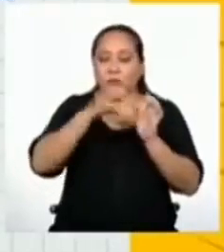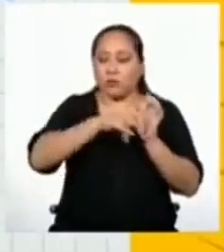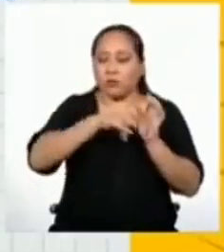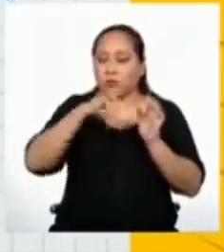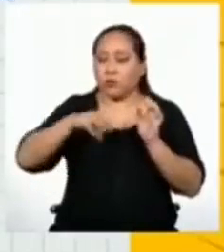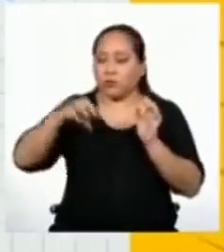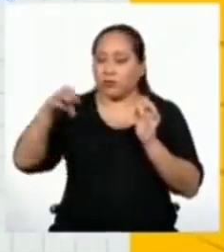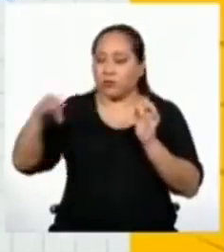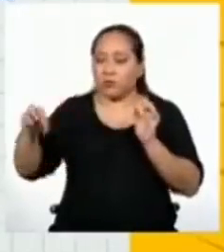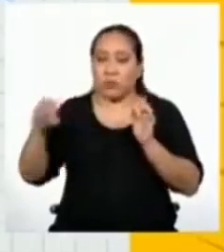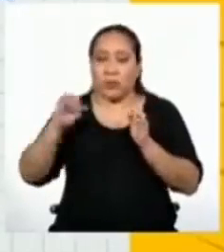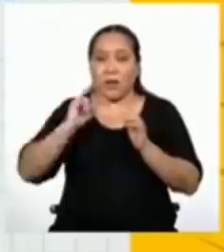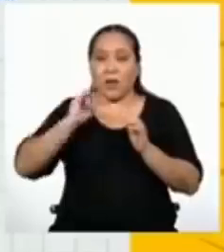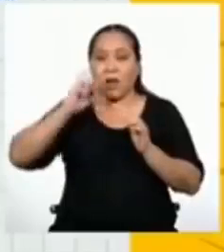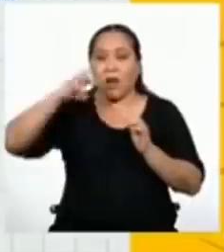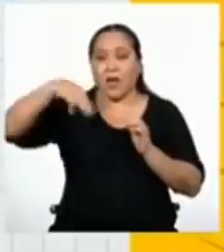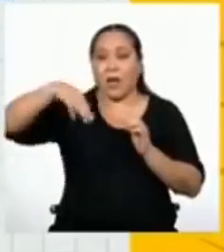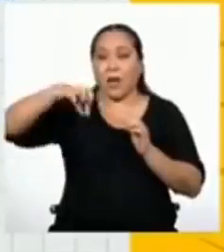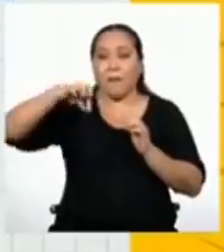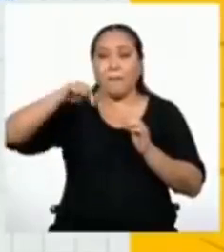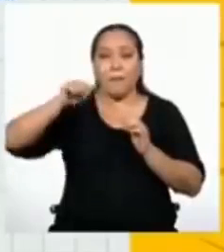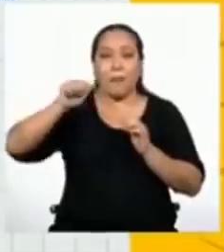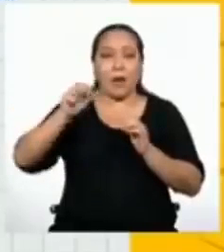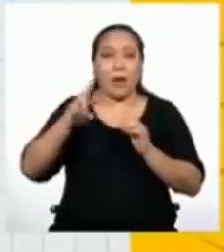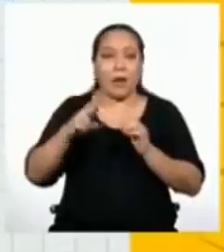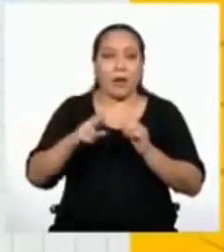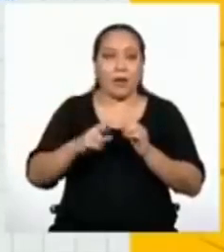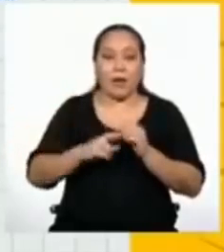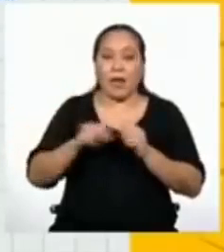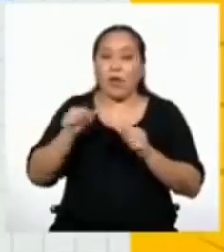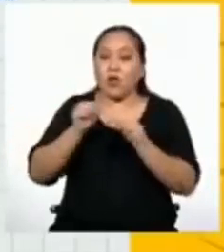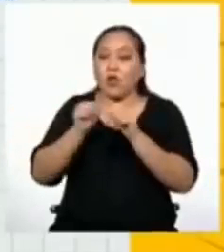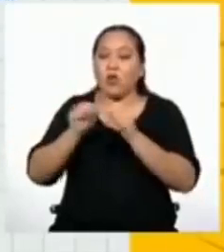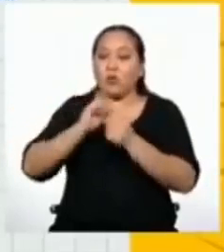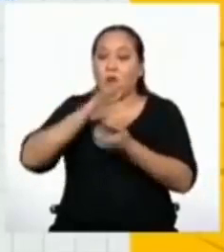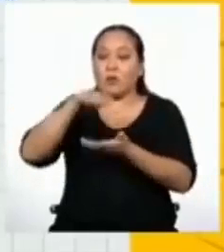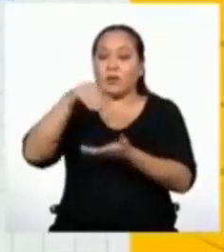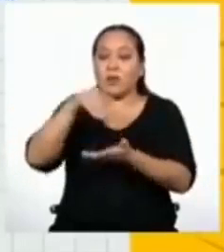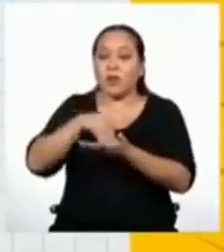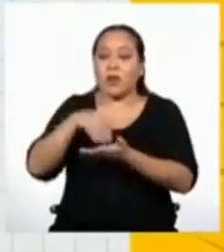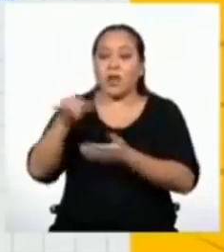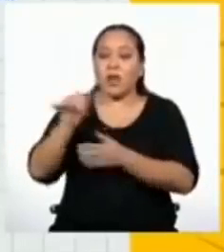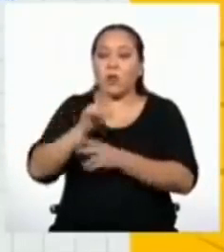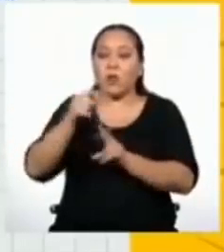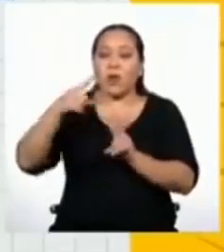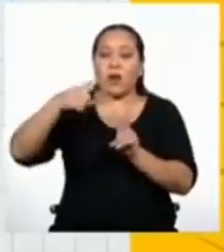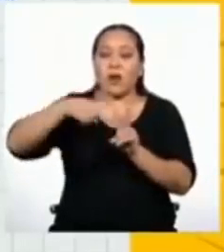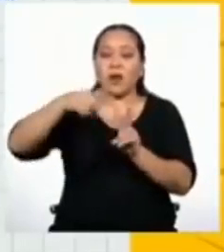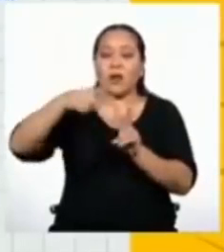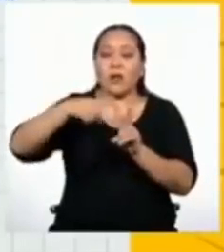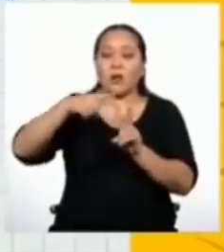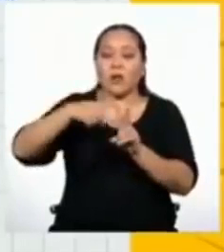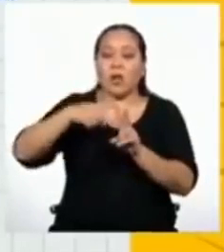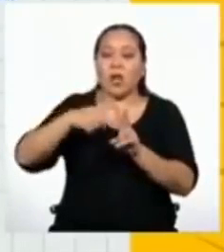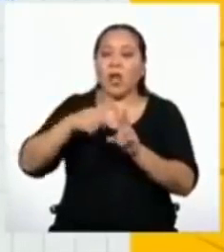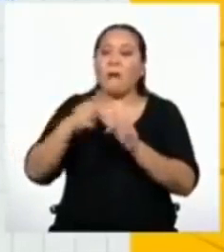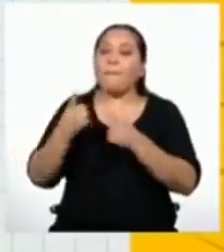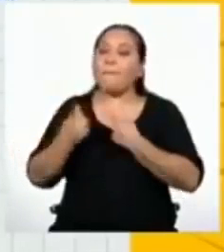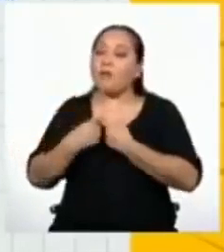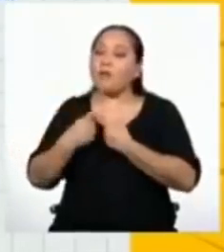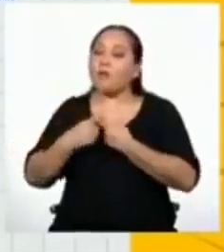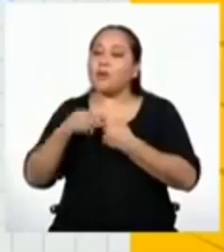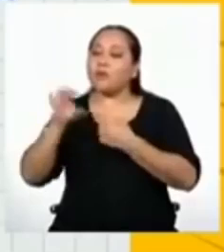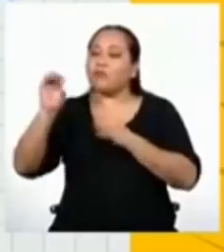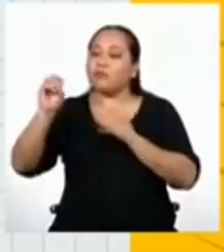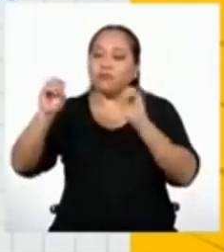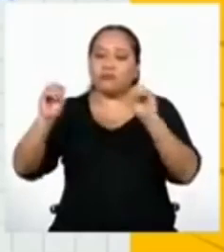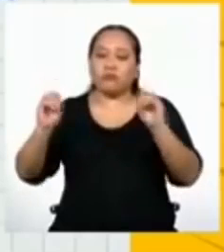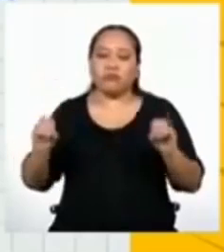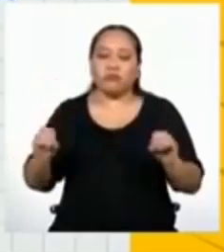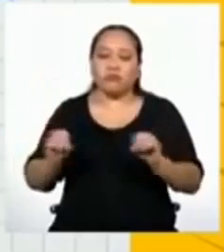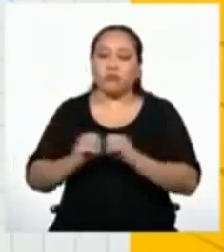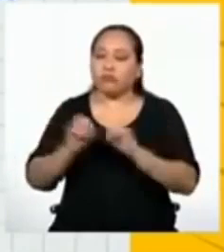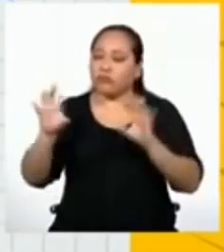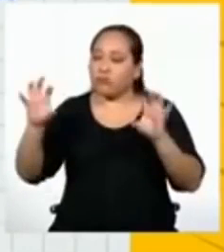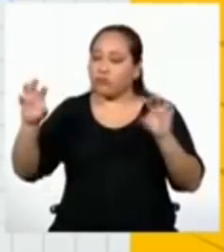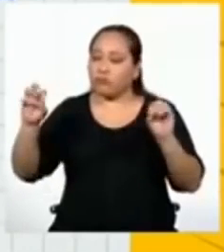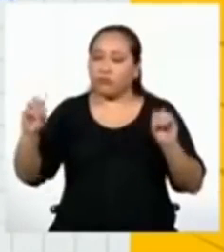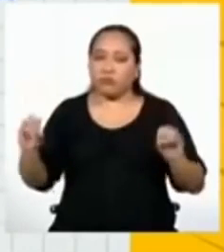el término central es igual a la raíz cuadrada del producto de cualquier pareja de términos equidistantes.